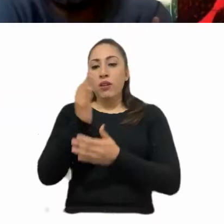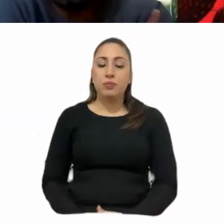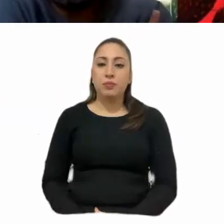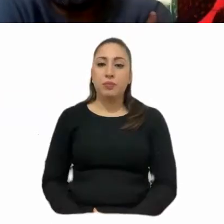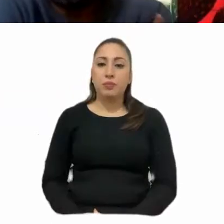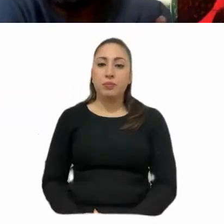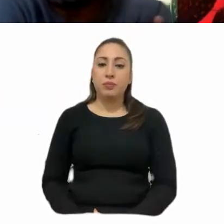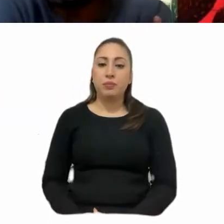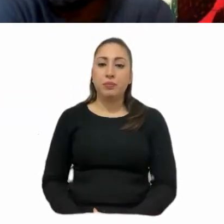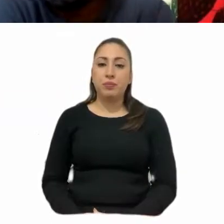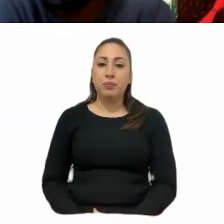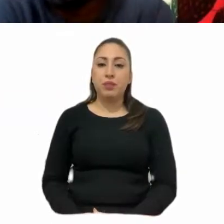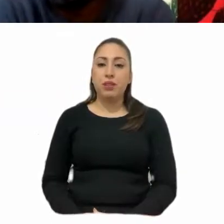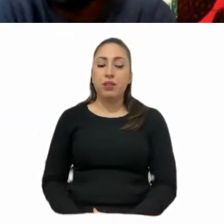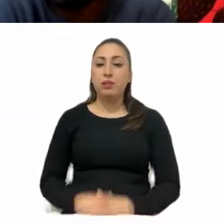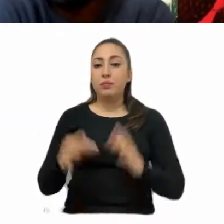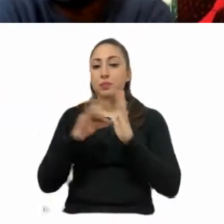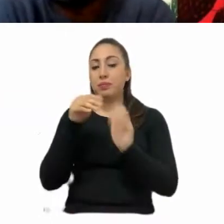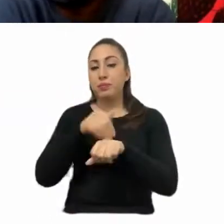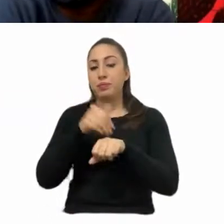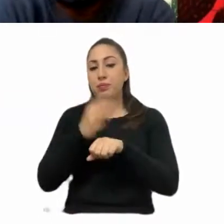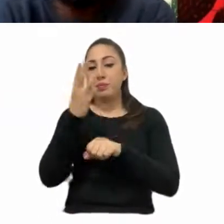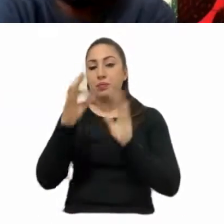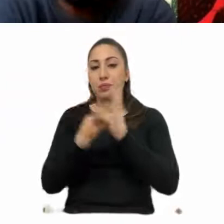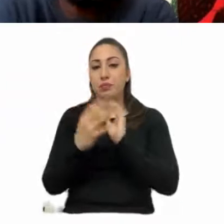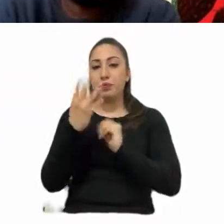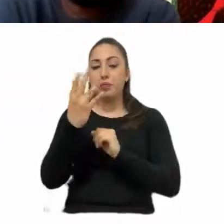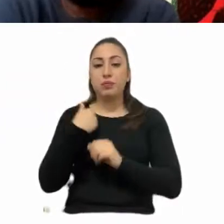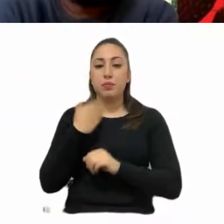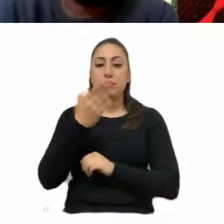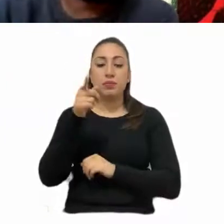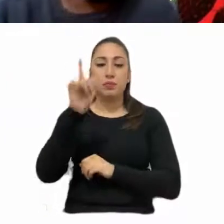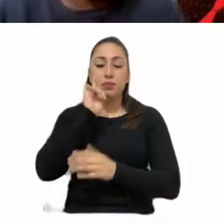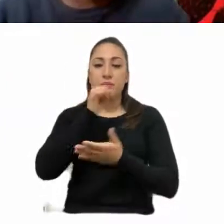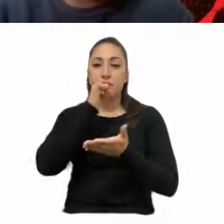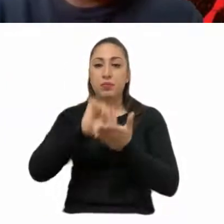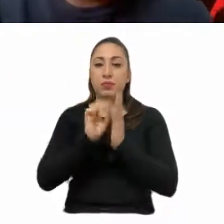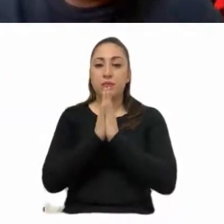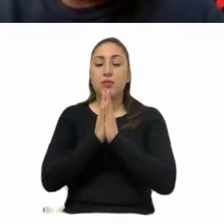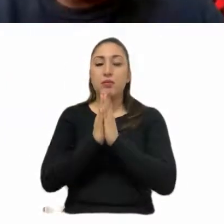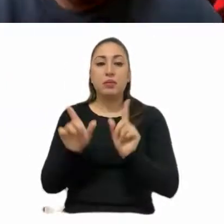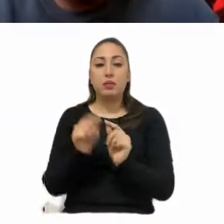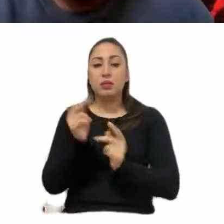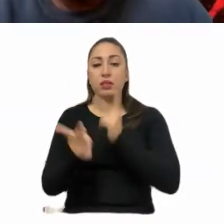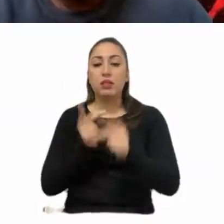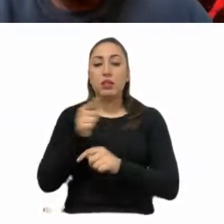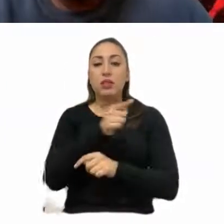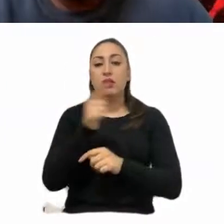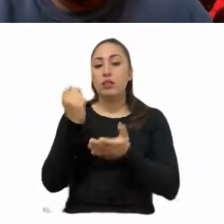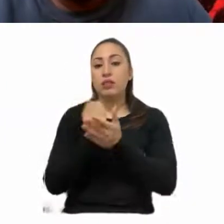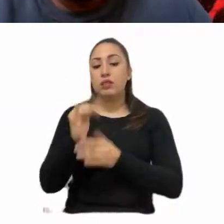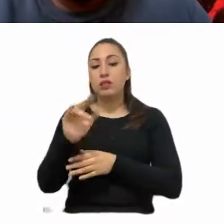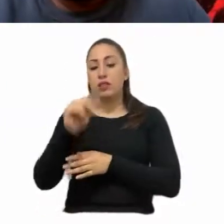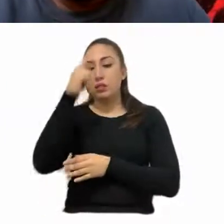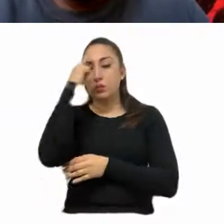En desahogo de los puntos tercero cuarto del orden del día, se solicita la secretaria pueda someter a votación económica y dispensando